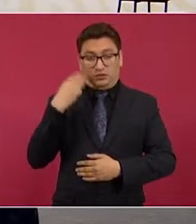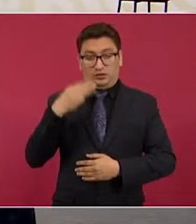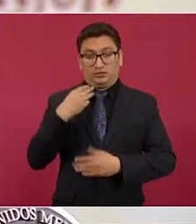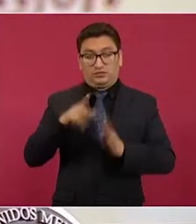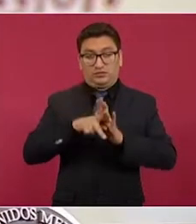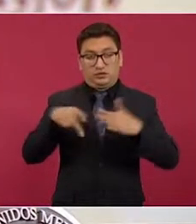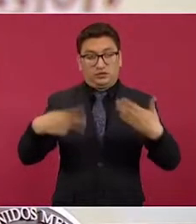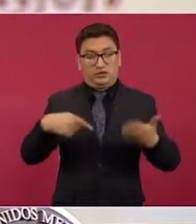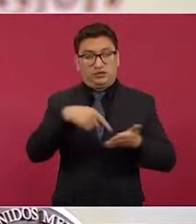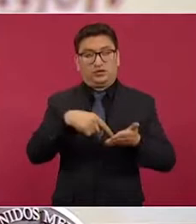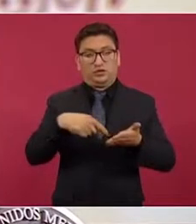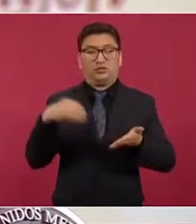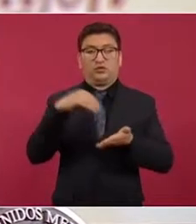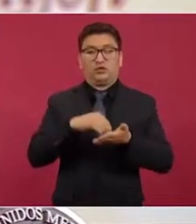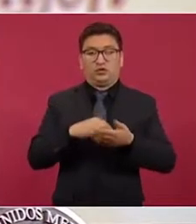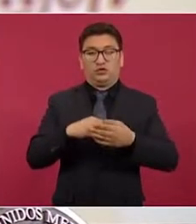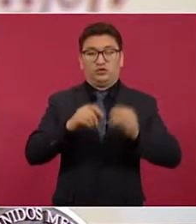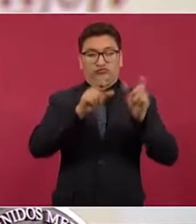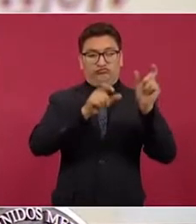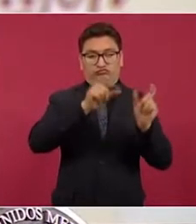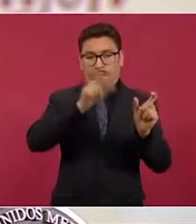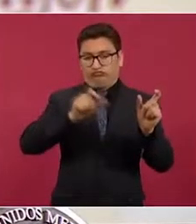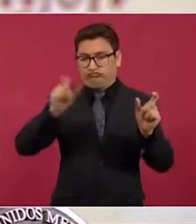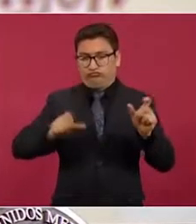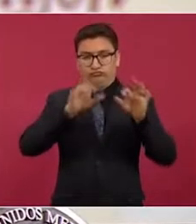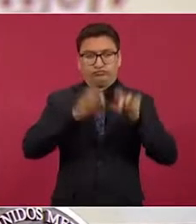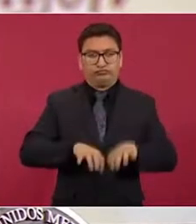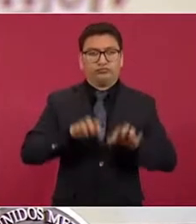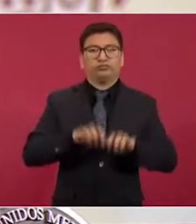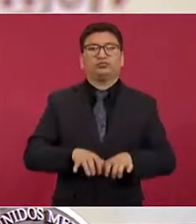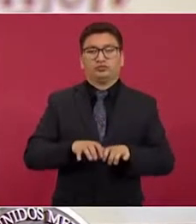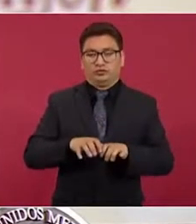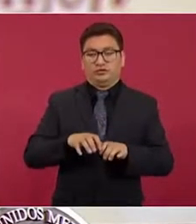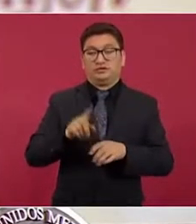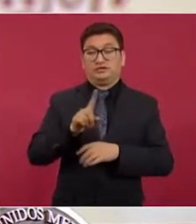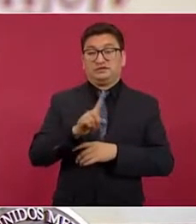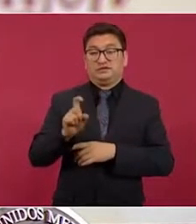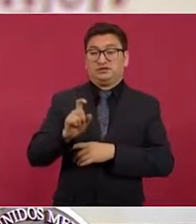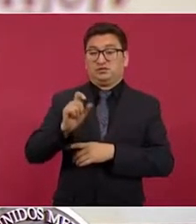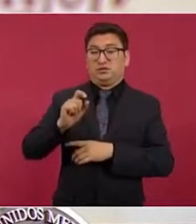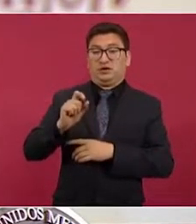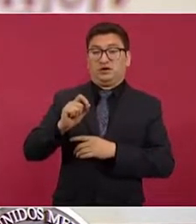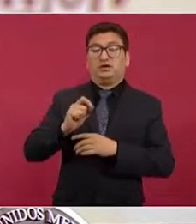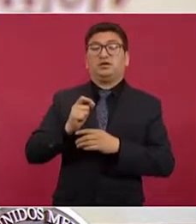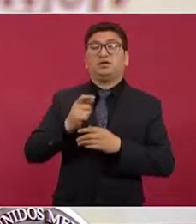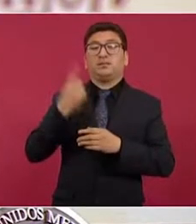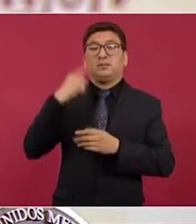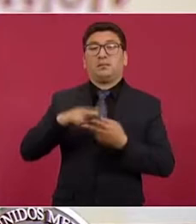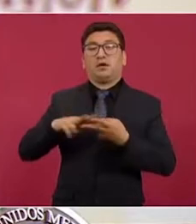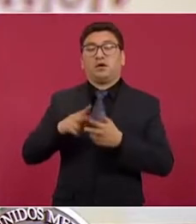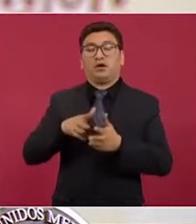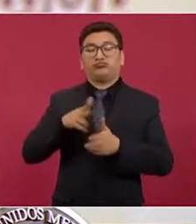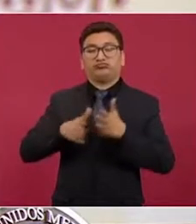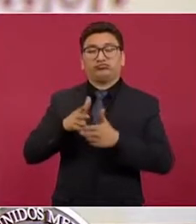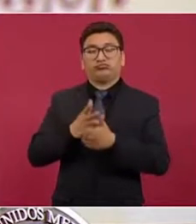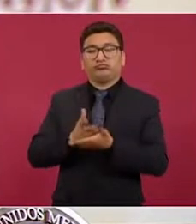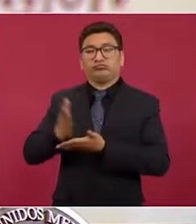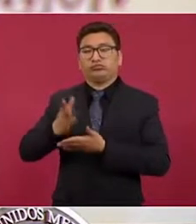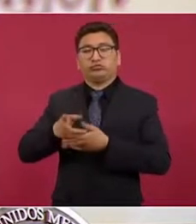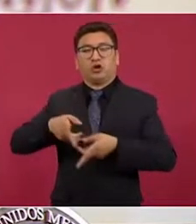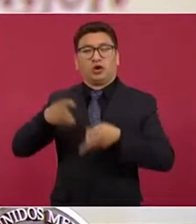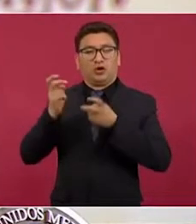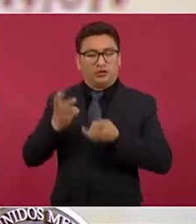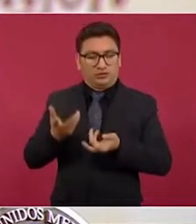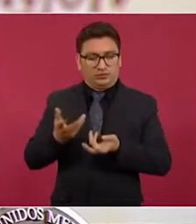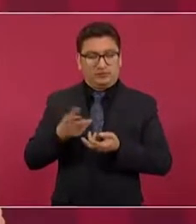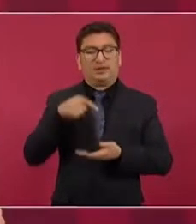publicó a ocho columnas, crece 120 asalto a trenes. En una nota se